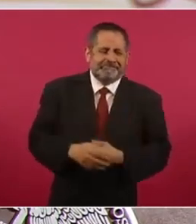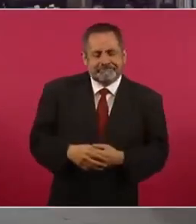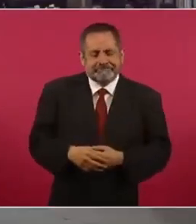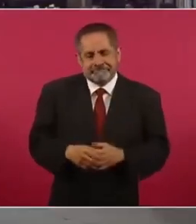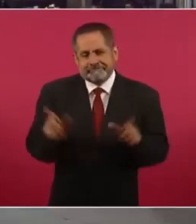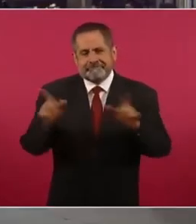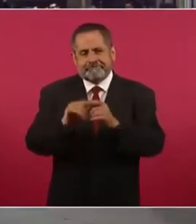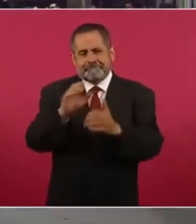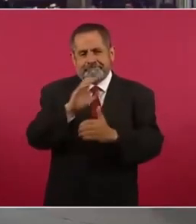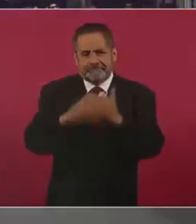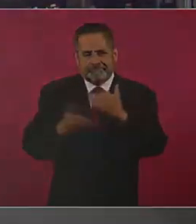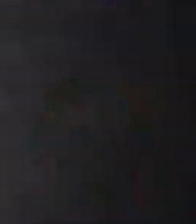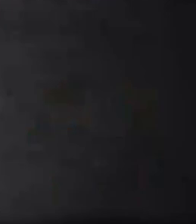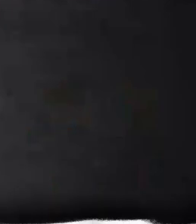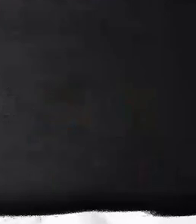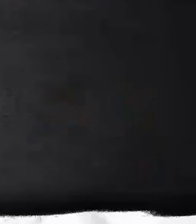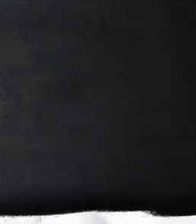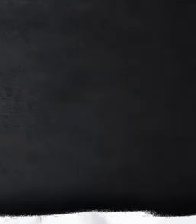presidente.